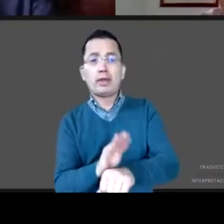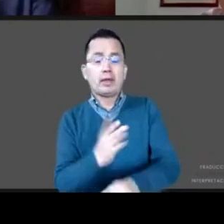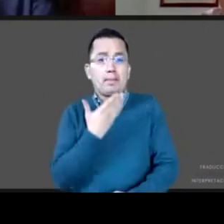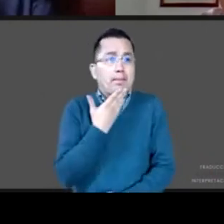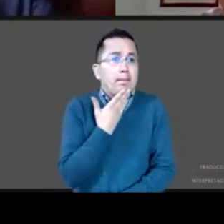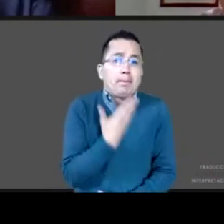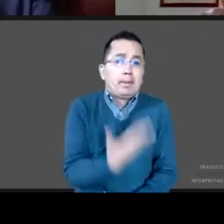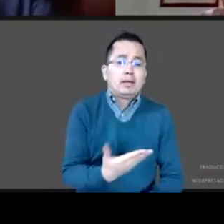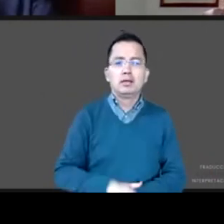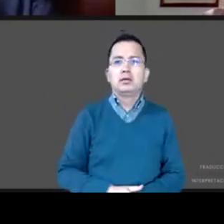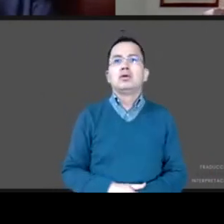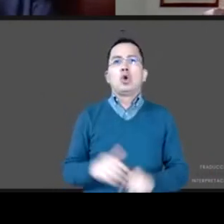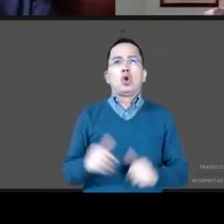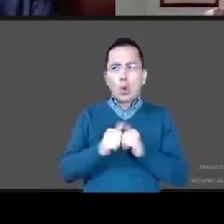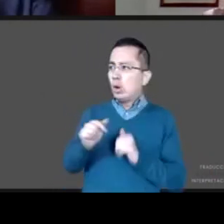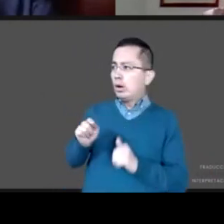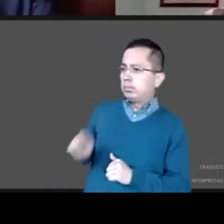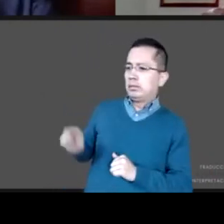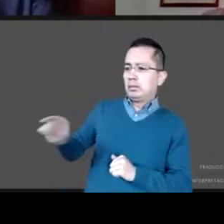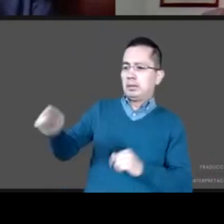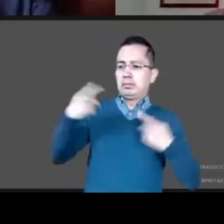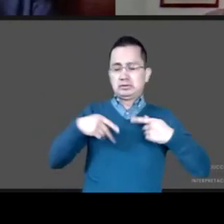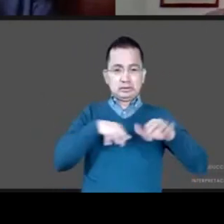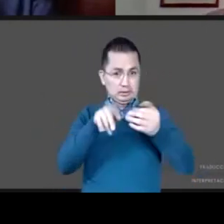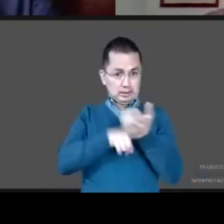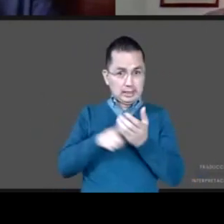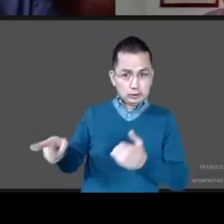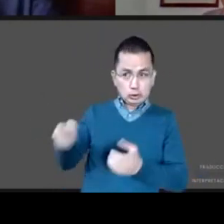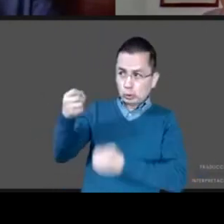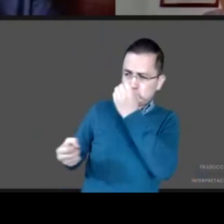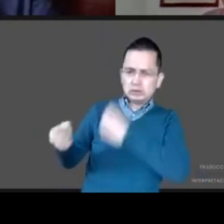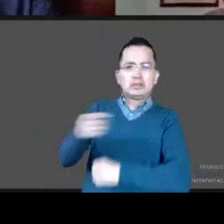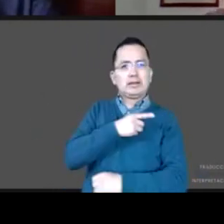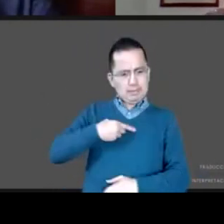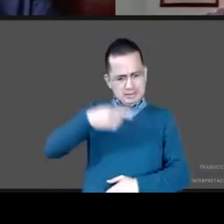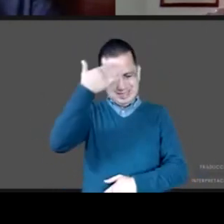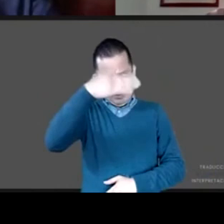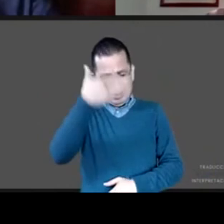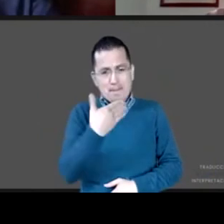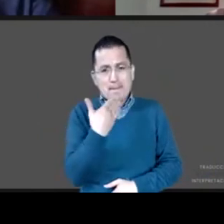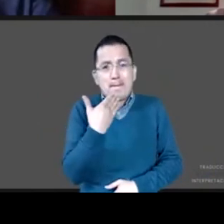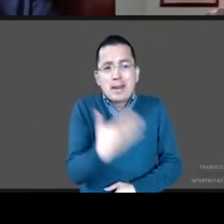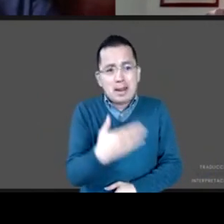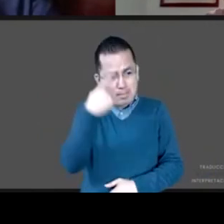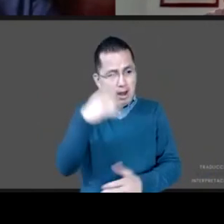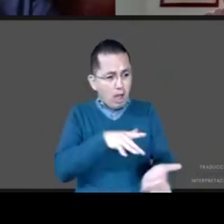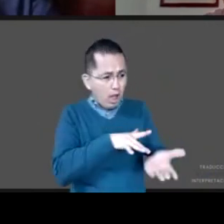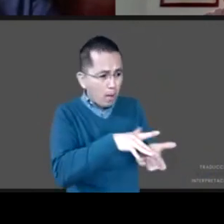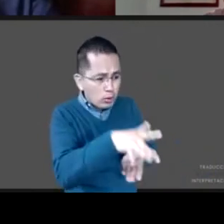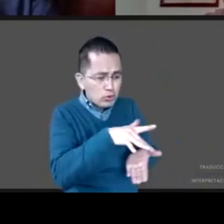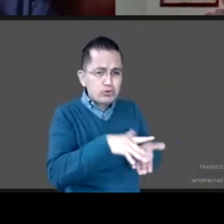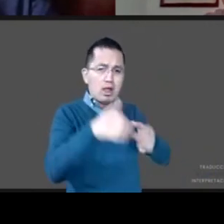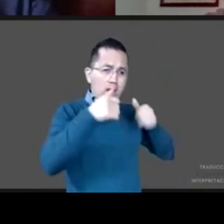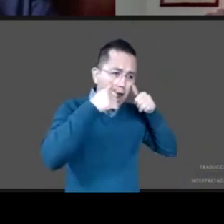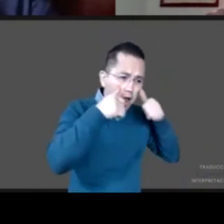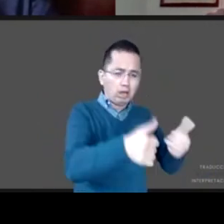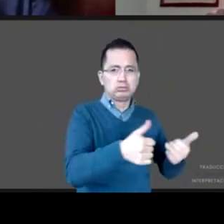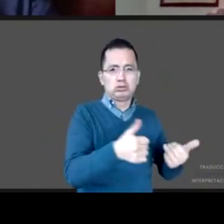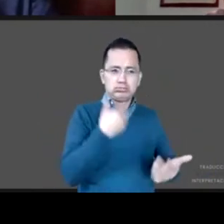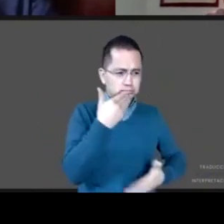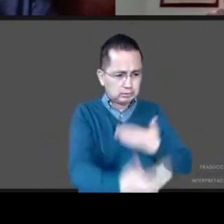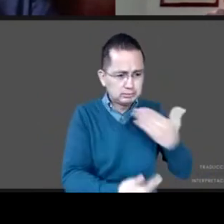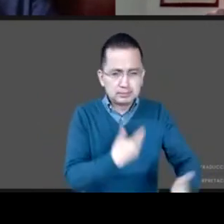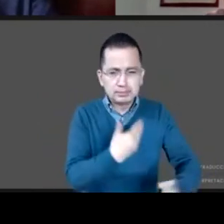con funcionarios capacitados para poder apoyarlos a su nivel y de la forma progresiva que se